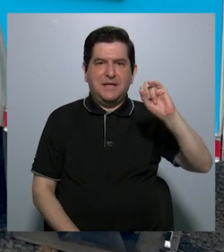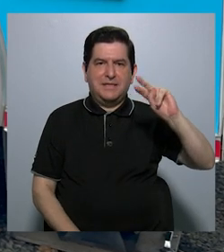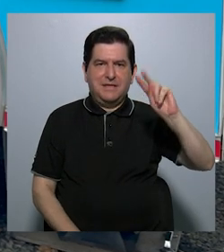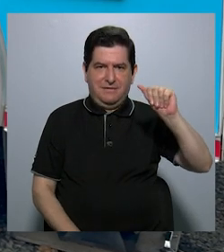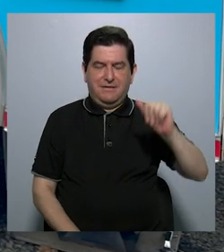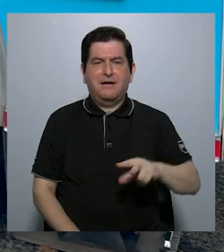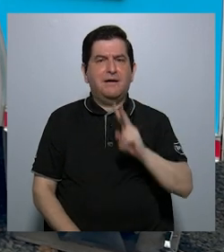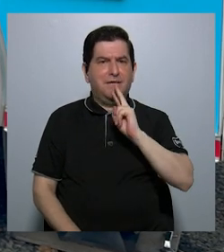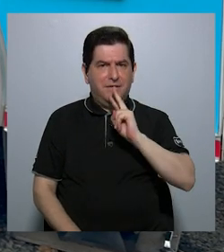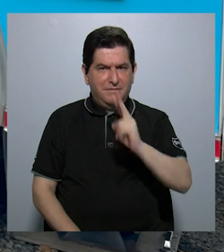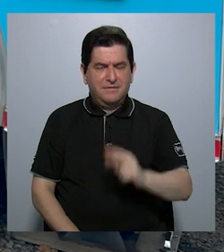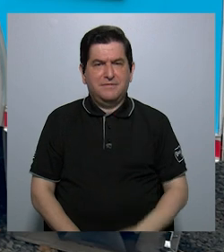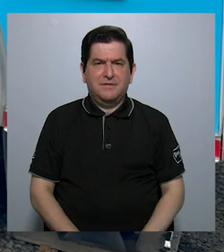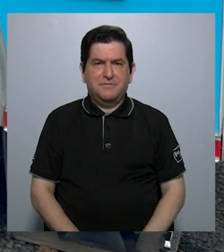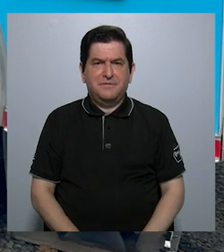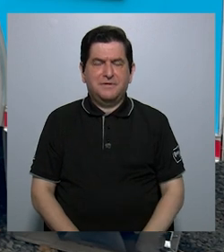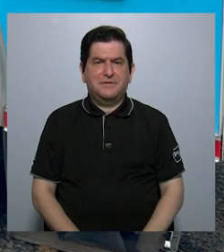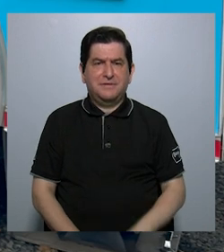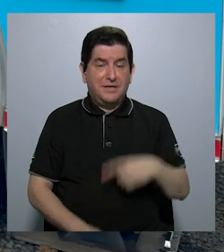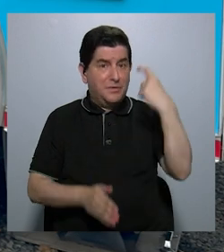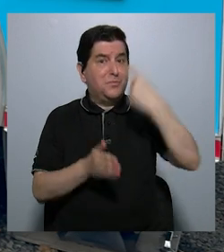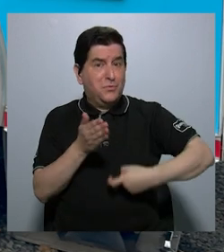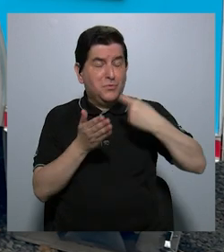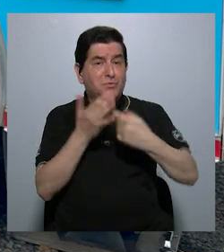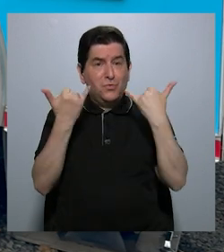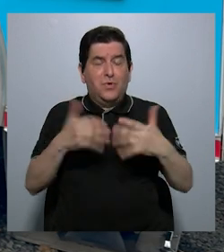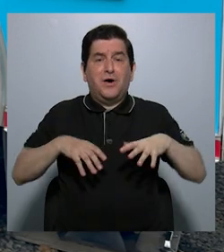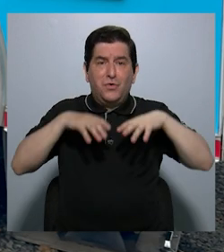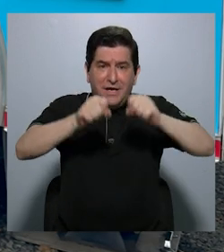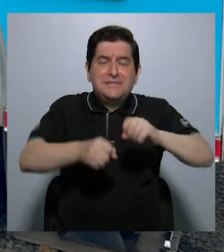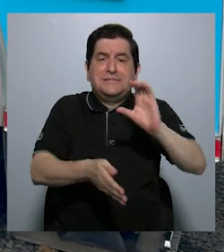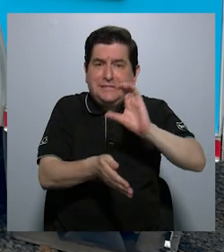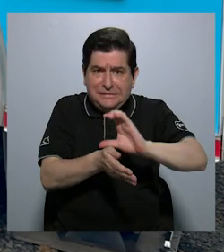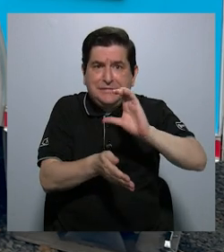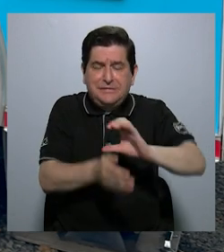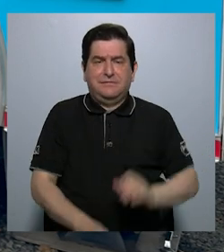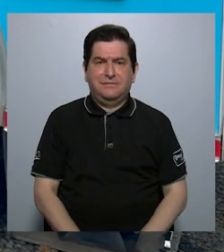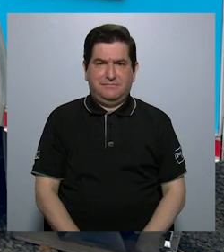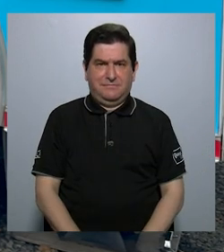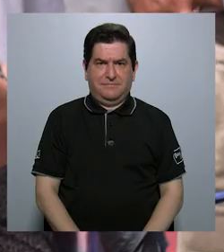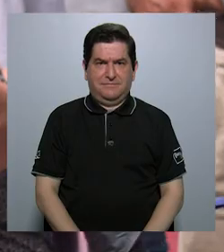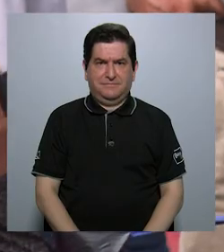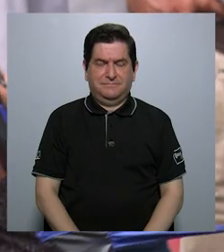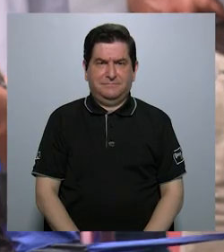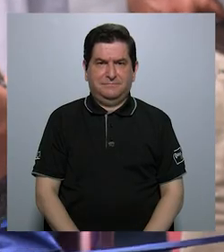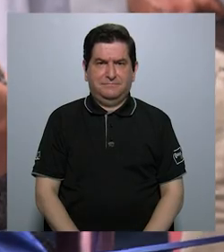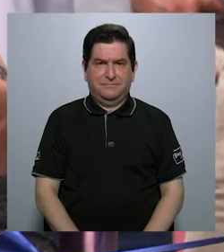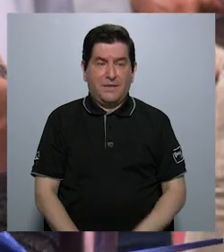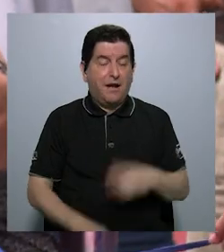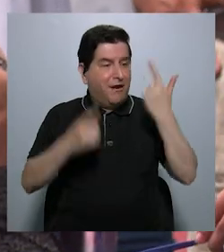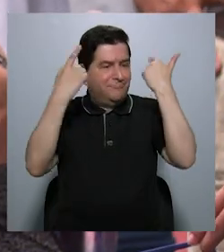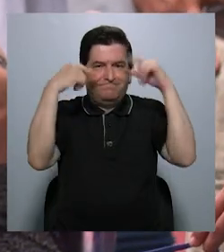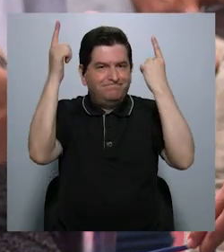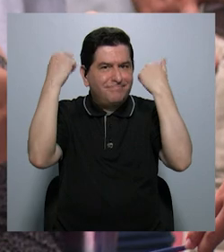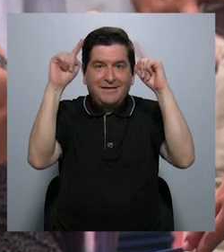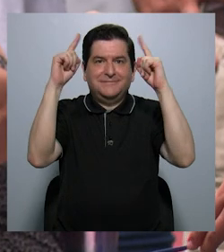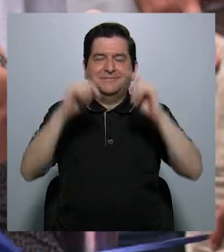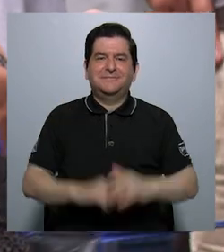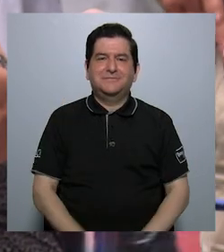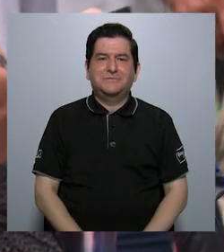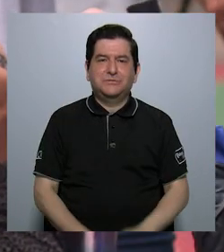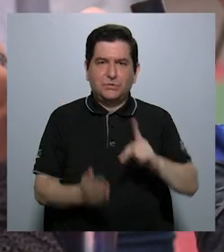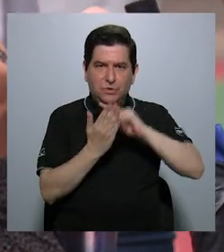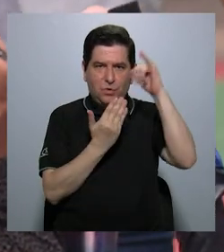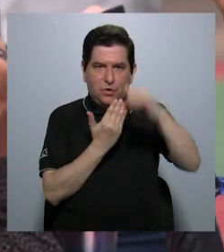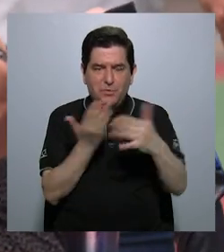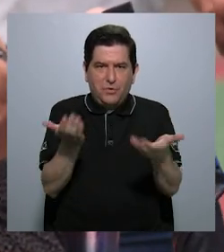La verdad es que como ahora se ha puesto duro sacar citas en la clínica, la verdad es que es un éxito. El